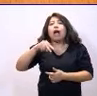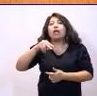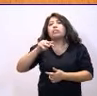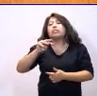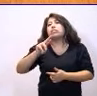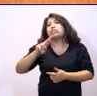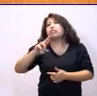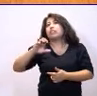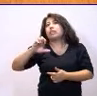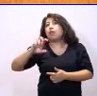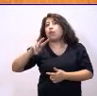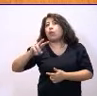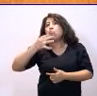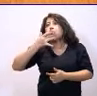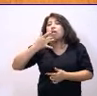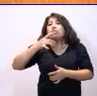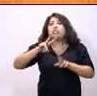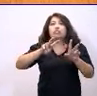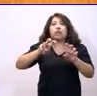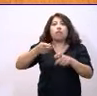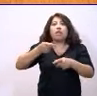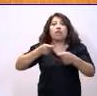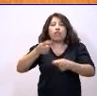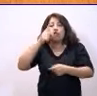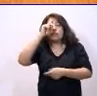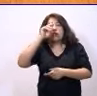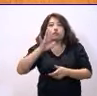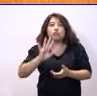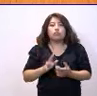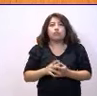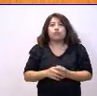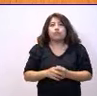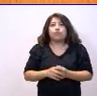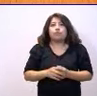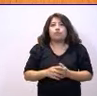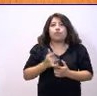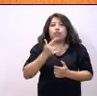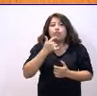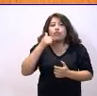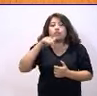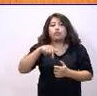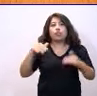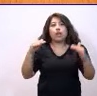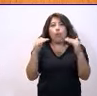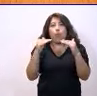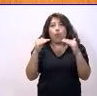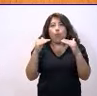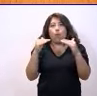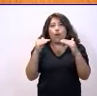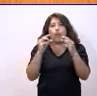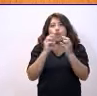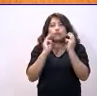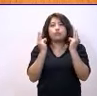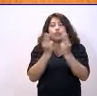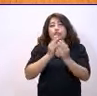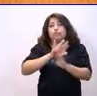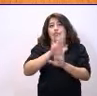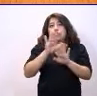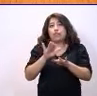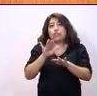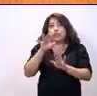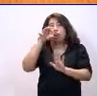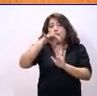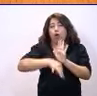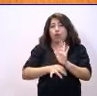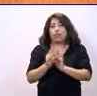cuestión. Me consta que inicialmente estaba previsto que fuera al pleno precisamente de este jueves y al final ha salido del orden del